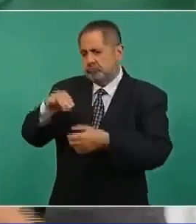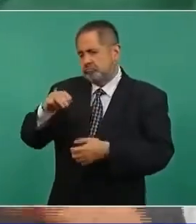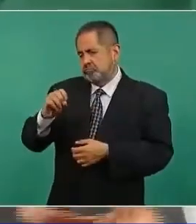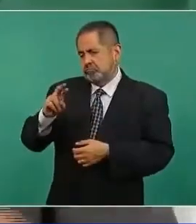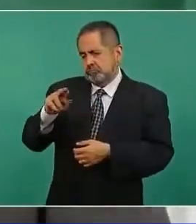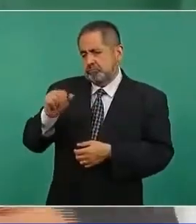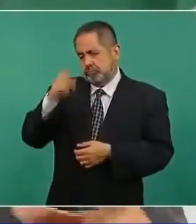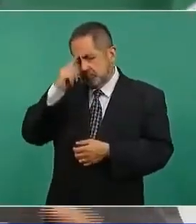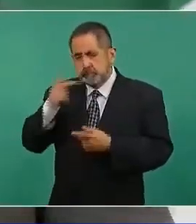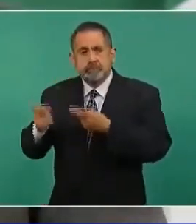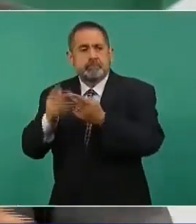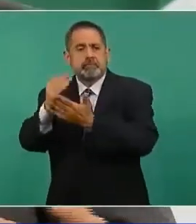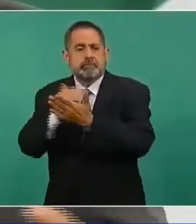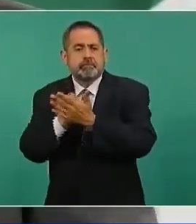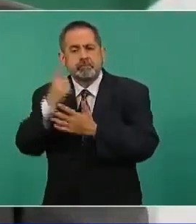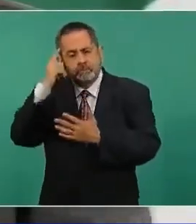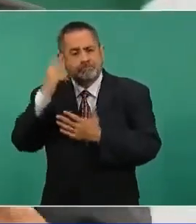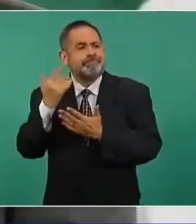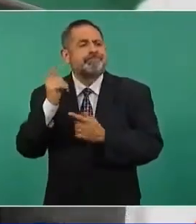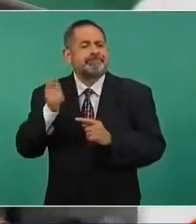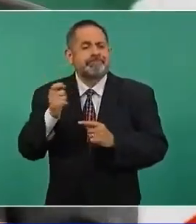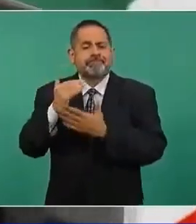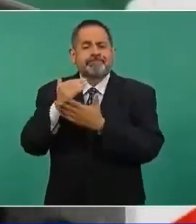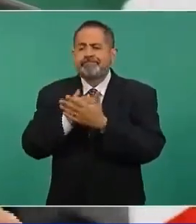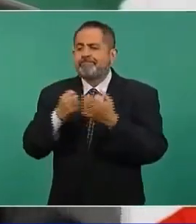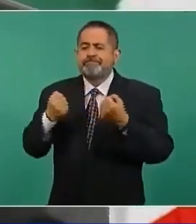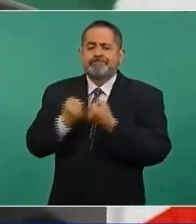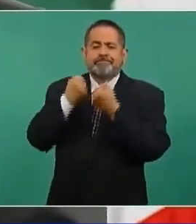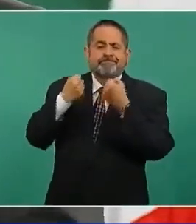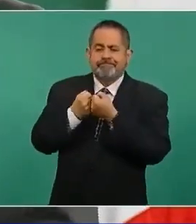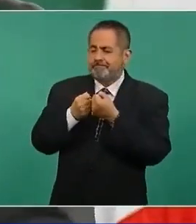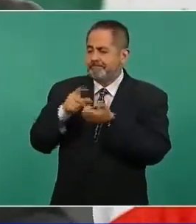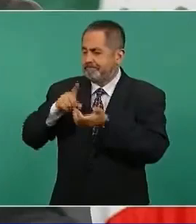evitar los choques.